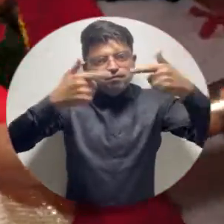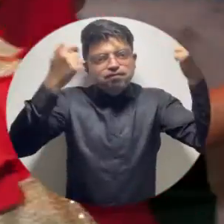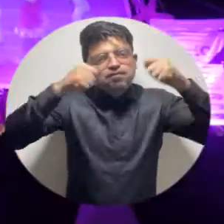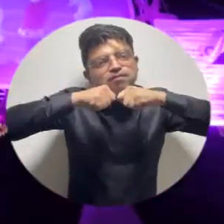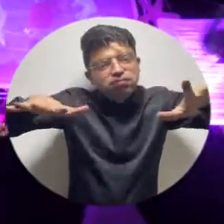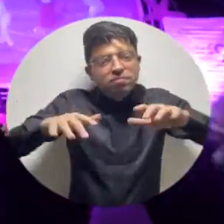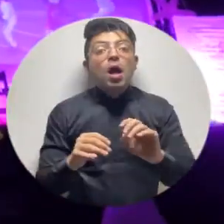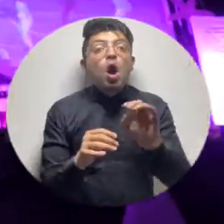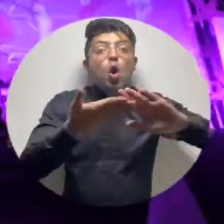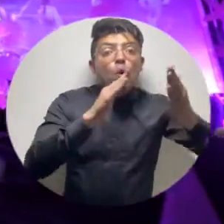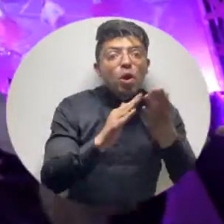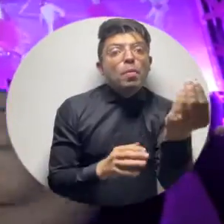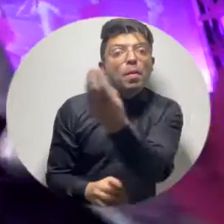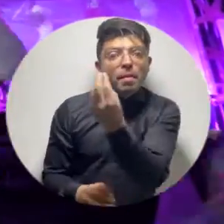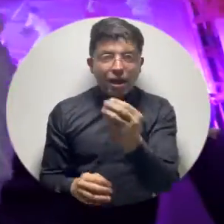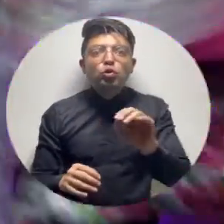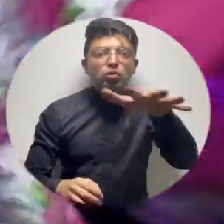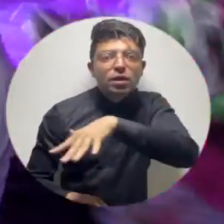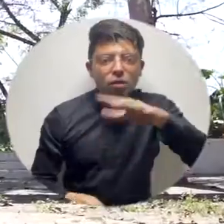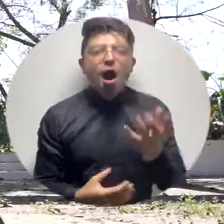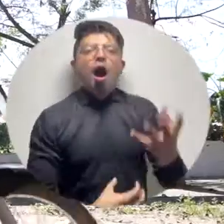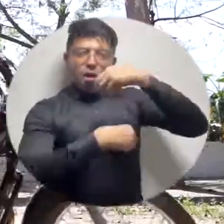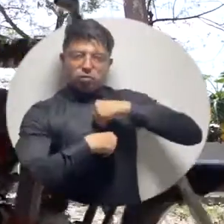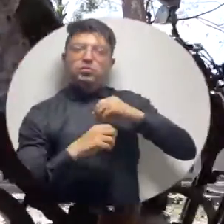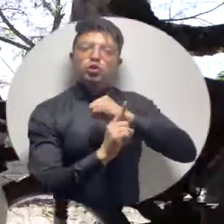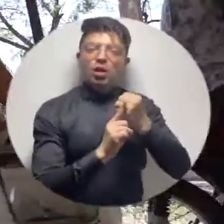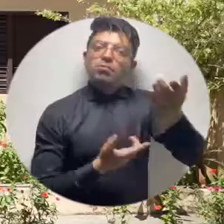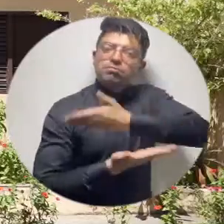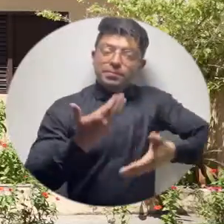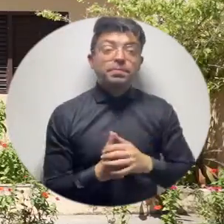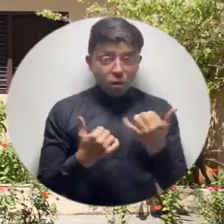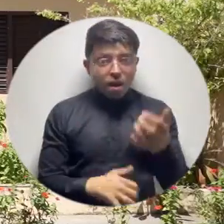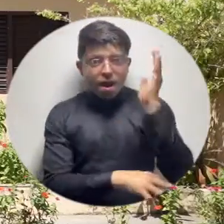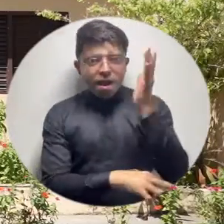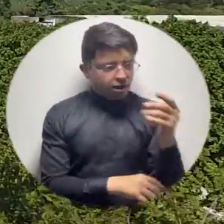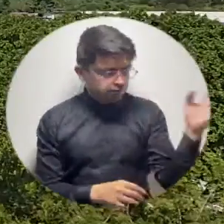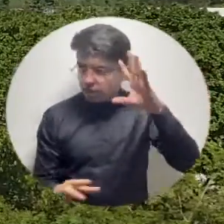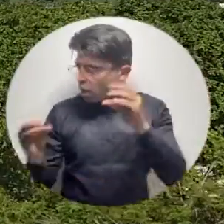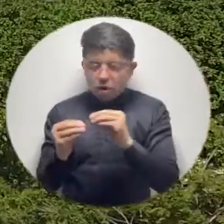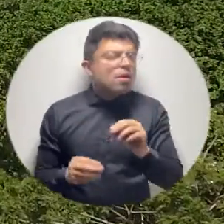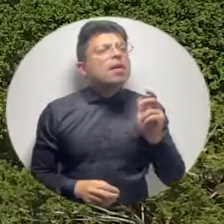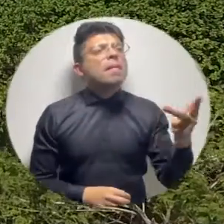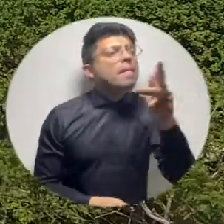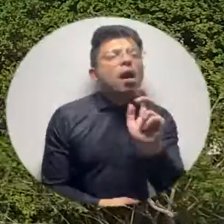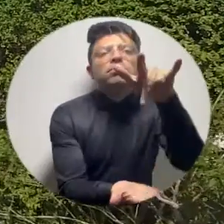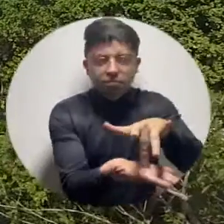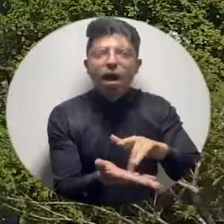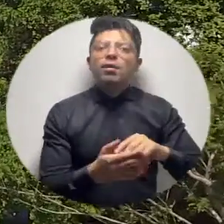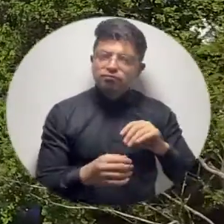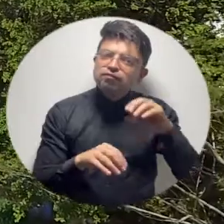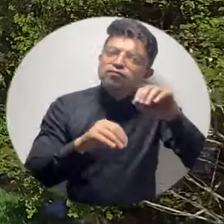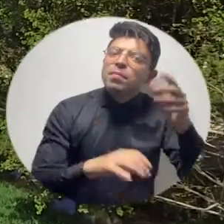para que esas comunidades que están en los territorios lo apropien socialmente. Por eso nos hemos unido en esta cátedra para poder desarrollarla y llevar el